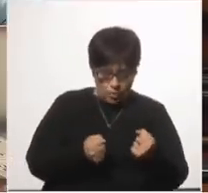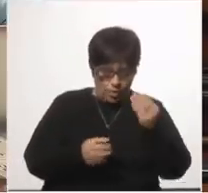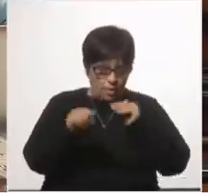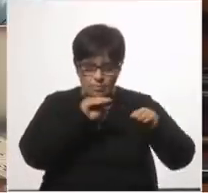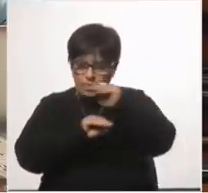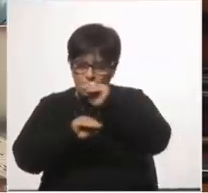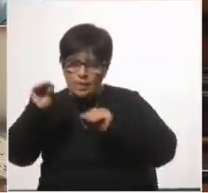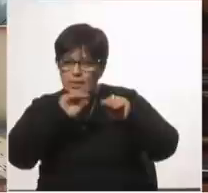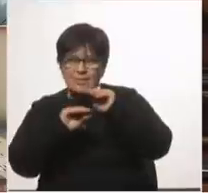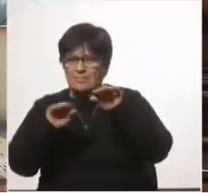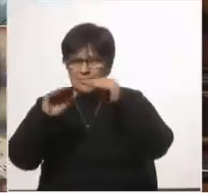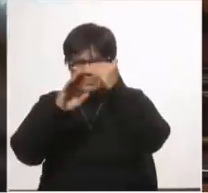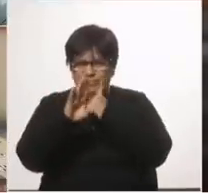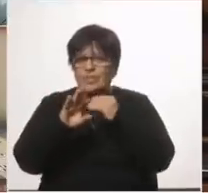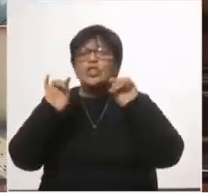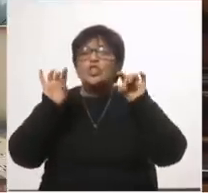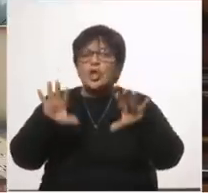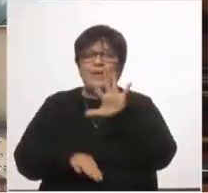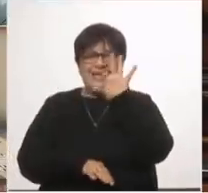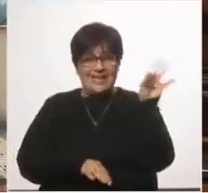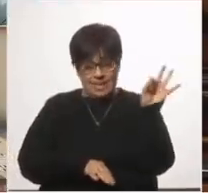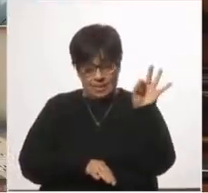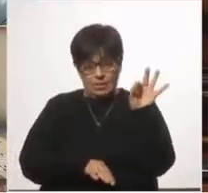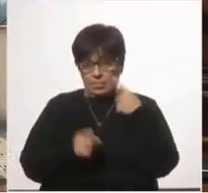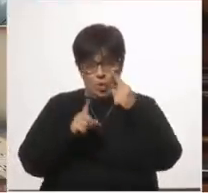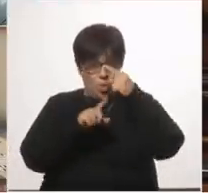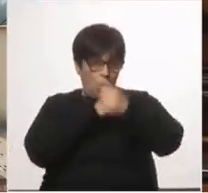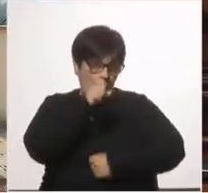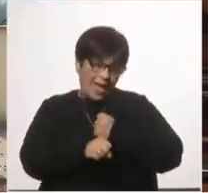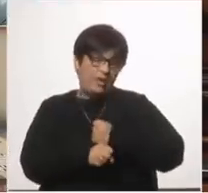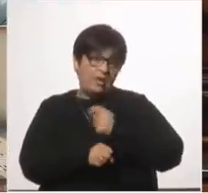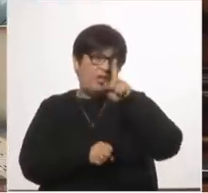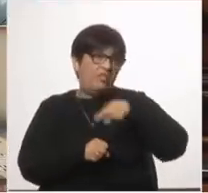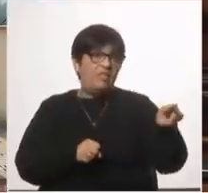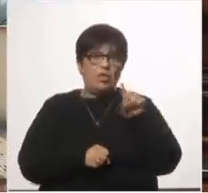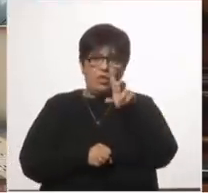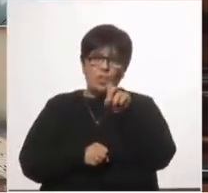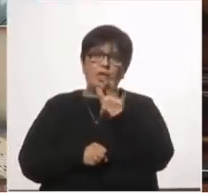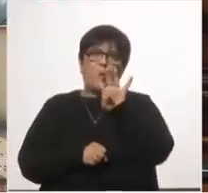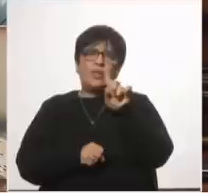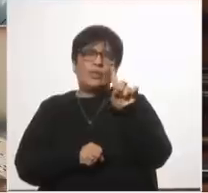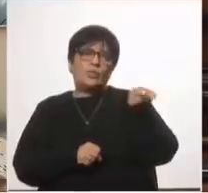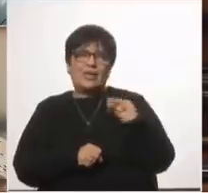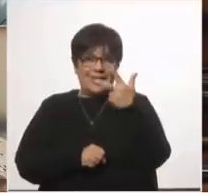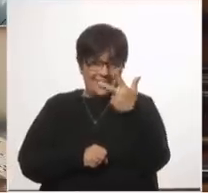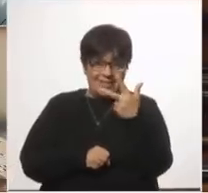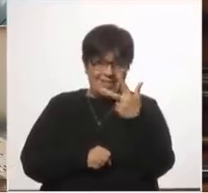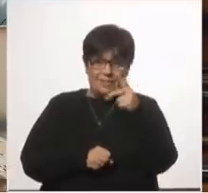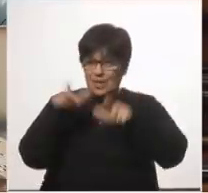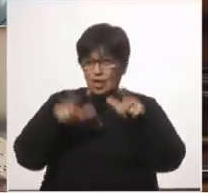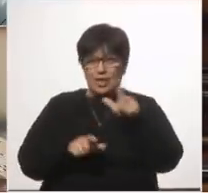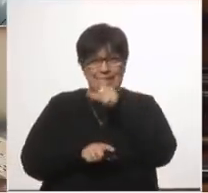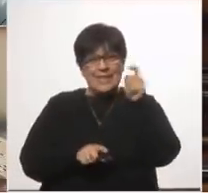quedan aproximadamente 500 pero son 12 meses dividido 12 da 41.3 con 100.000 personas más pobres